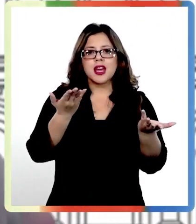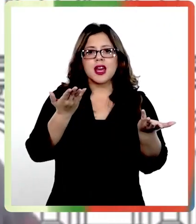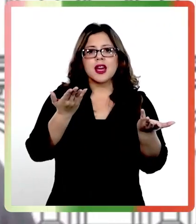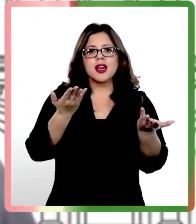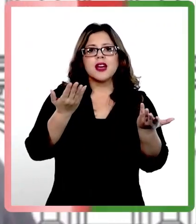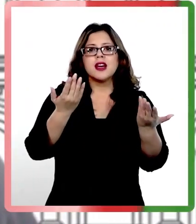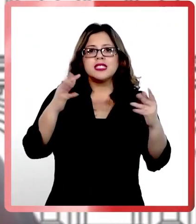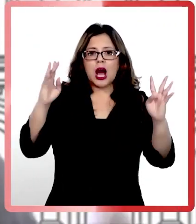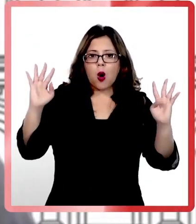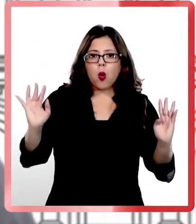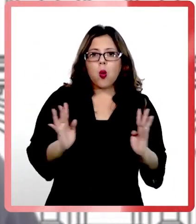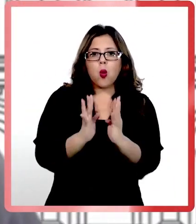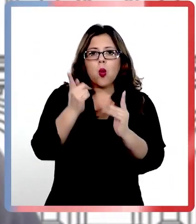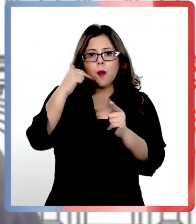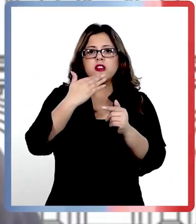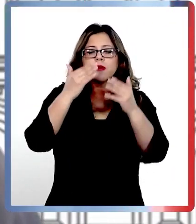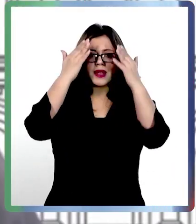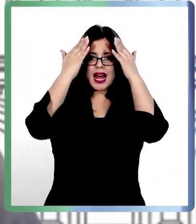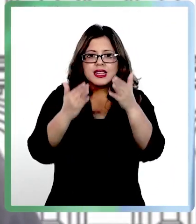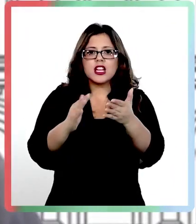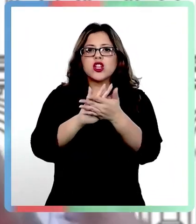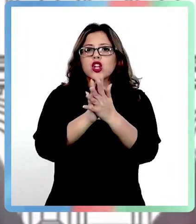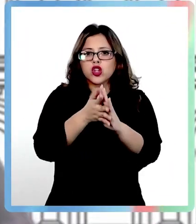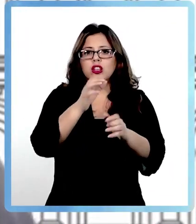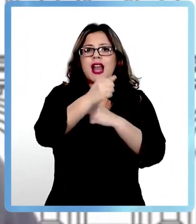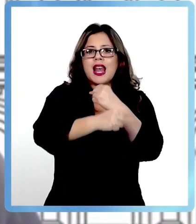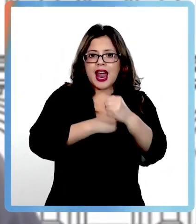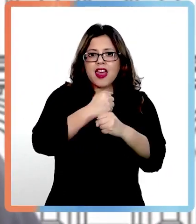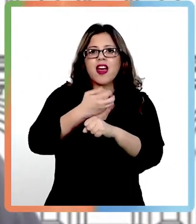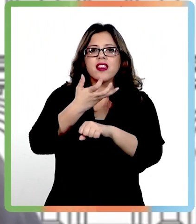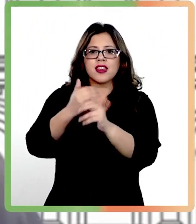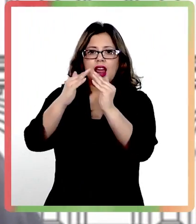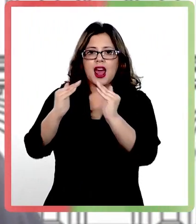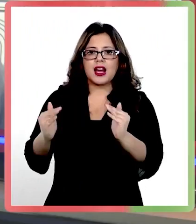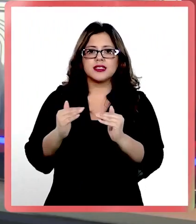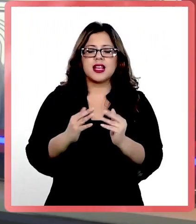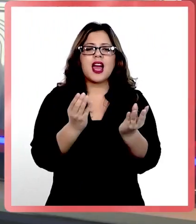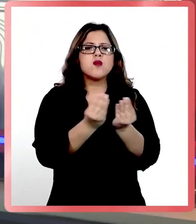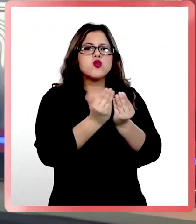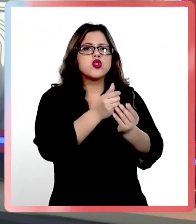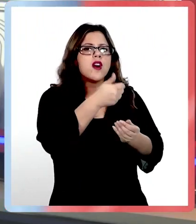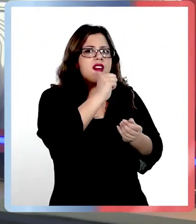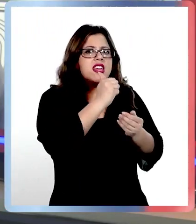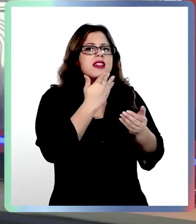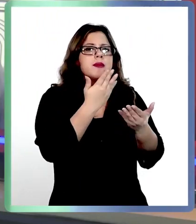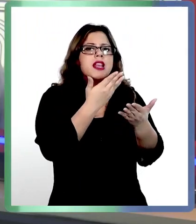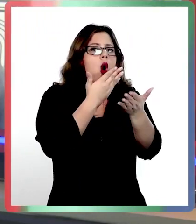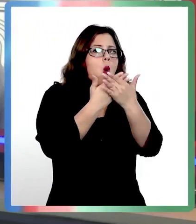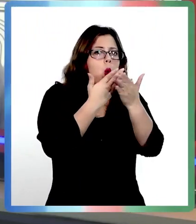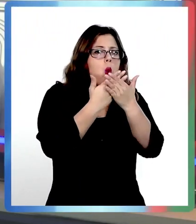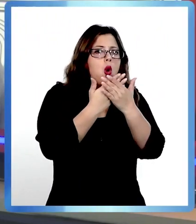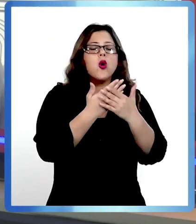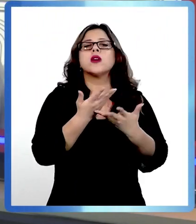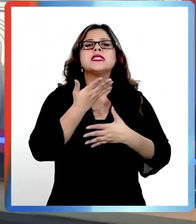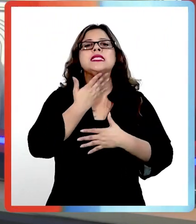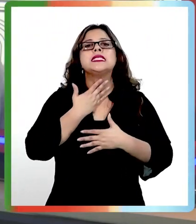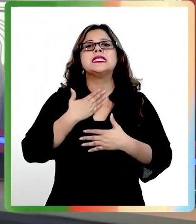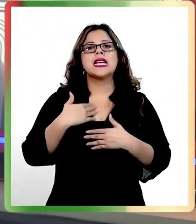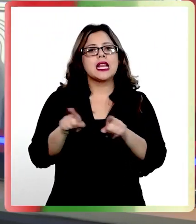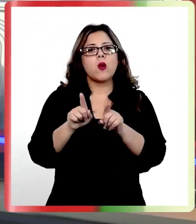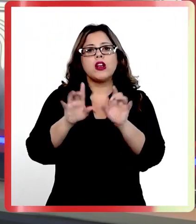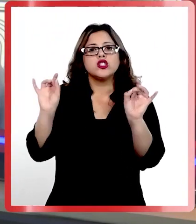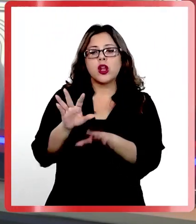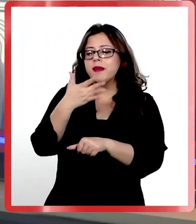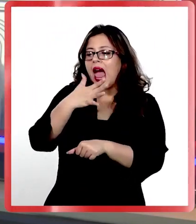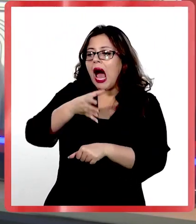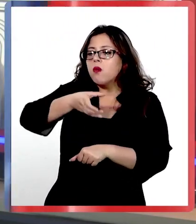reunirnos, pero también estar atento a todos los rangos etarios que tenemos en nuestro hogar. Hay muchas bebidas o jugos que no quitan la sed, y solo